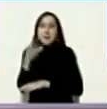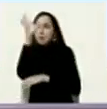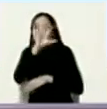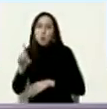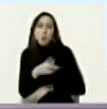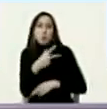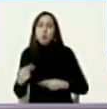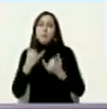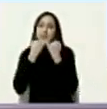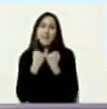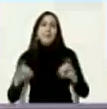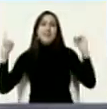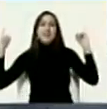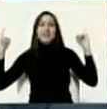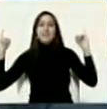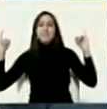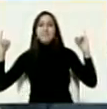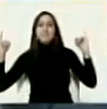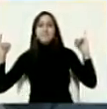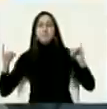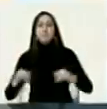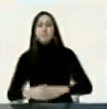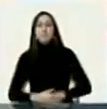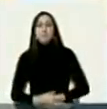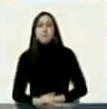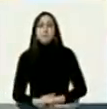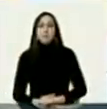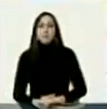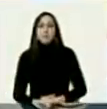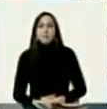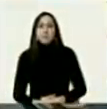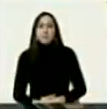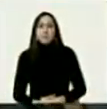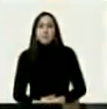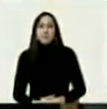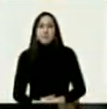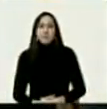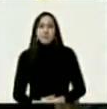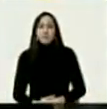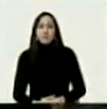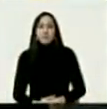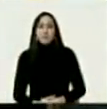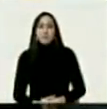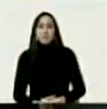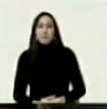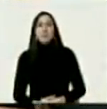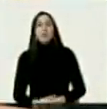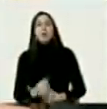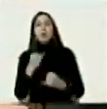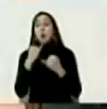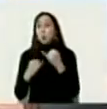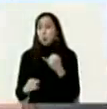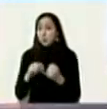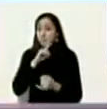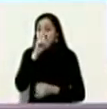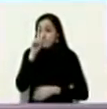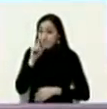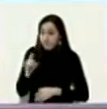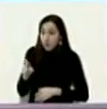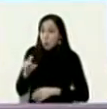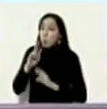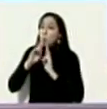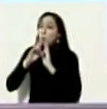y la última pregunta ya para terminar